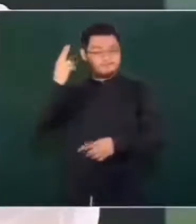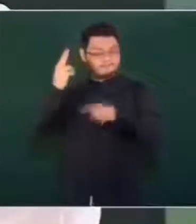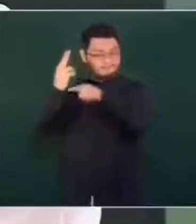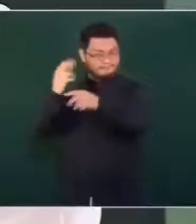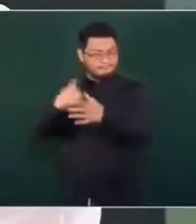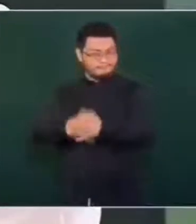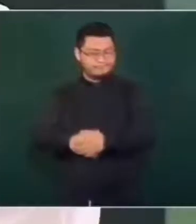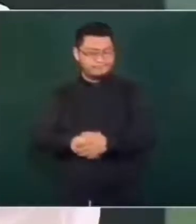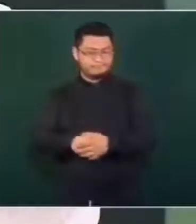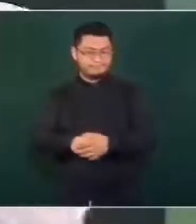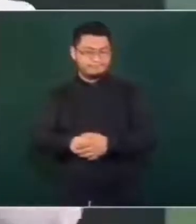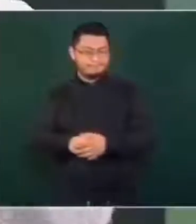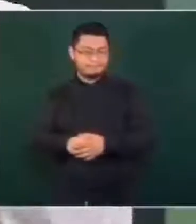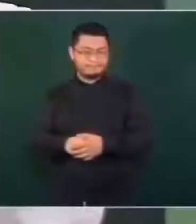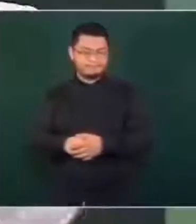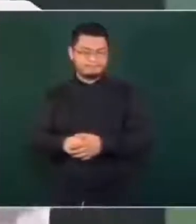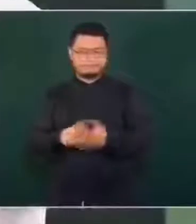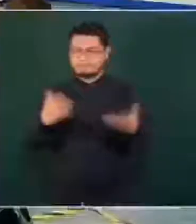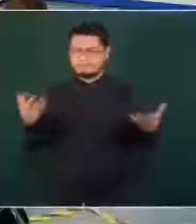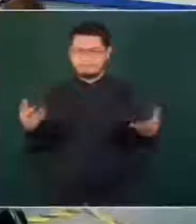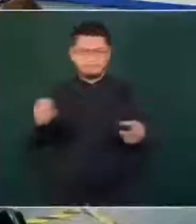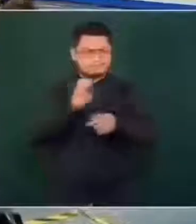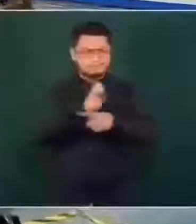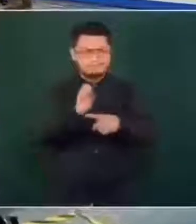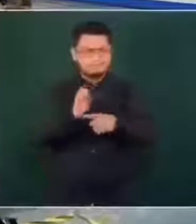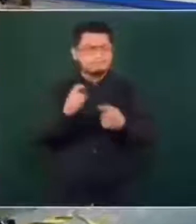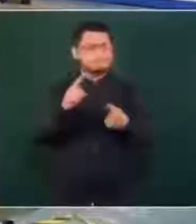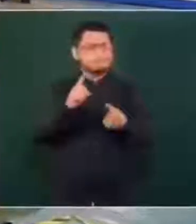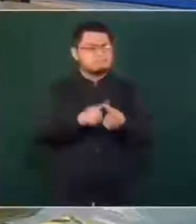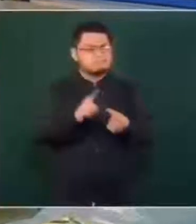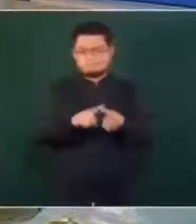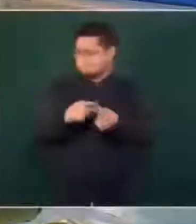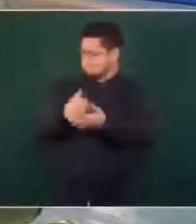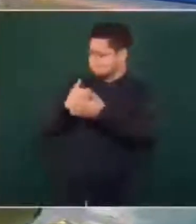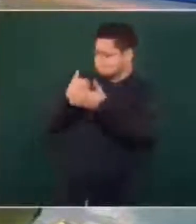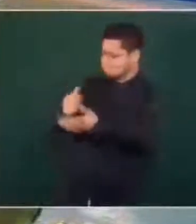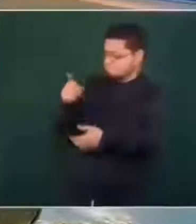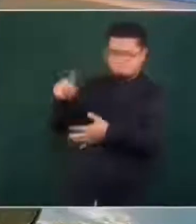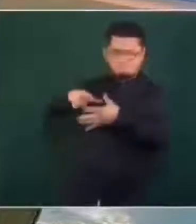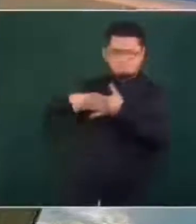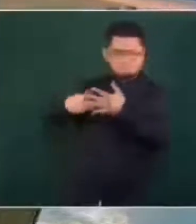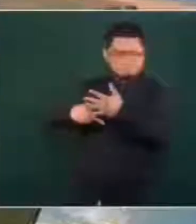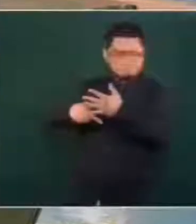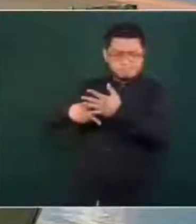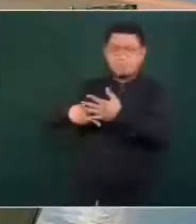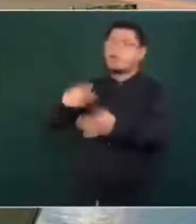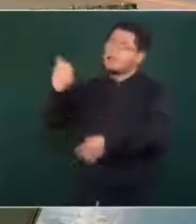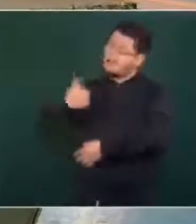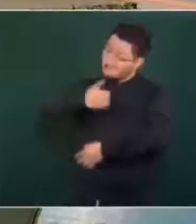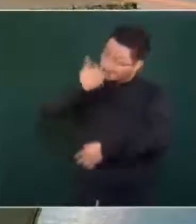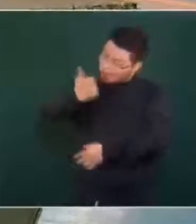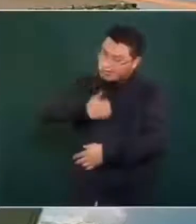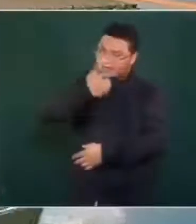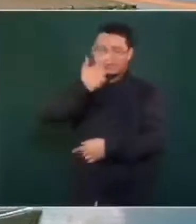Entonces, quienes apoyaban al ingeniero, universitarios,